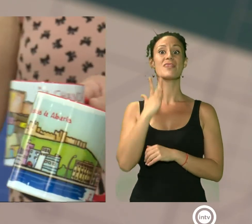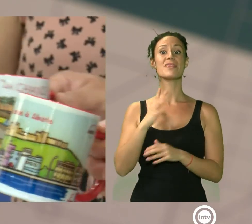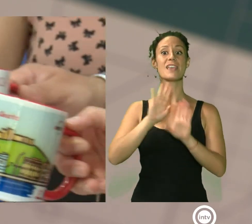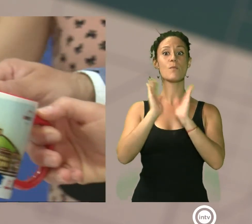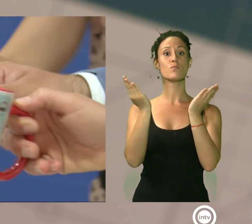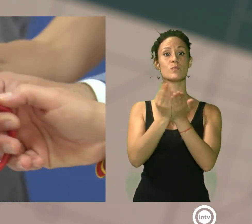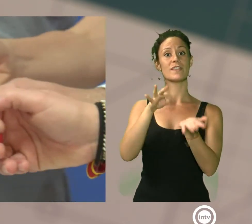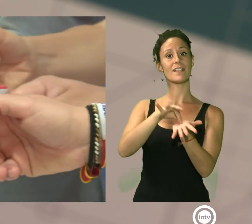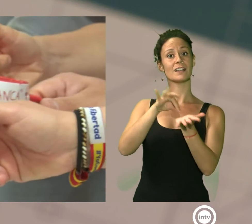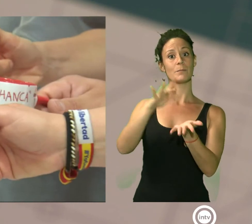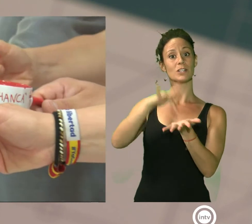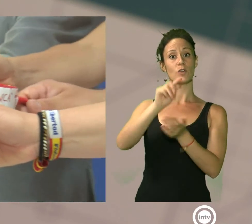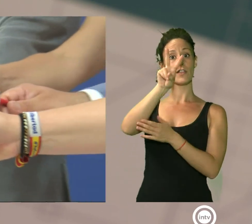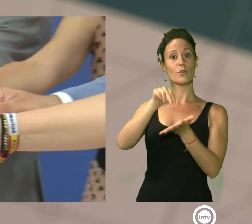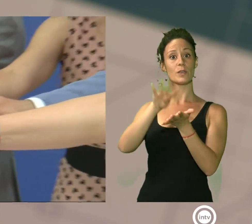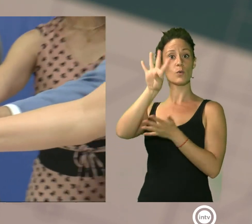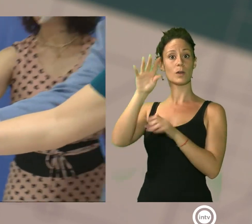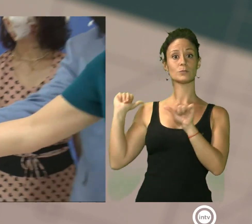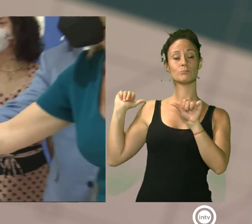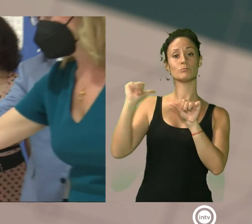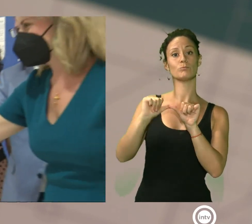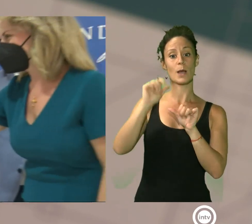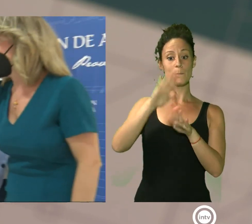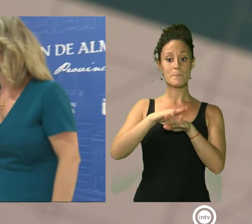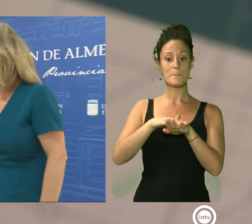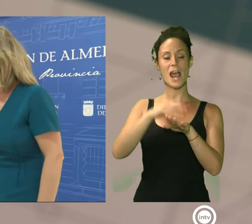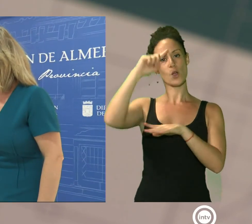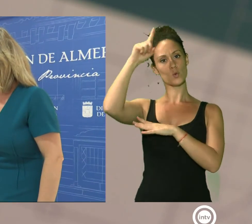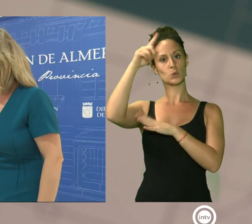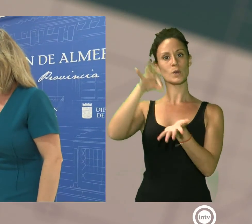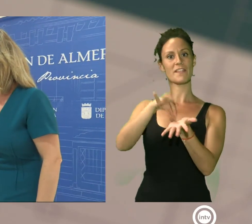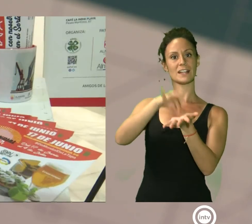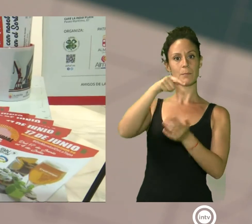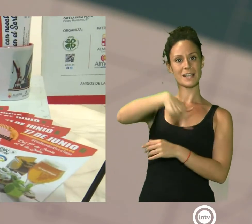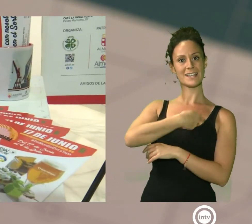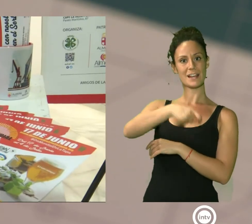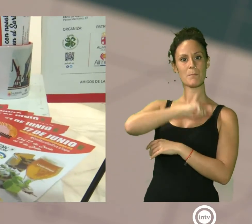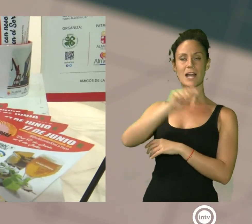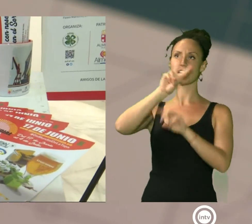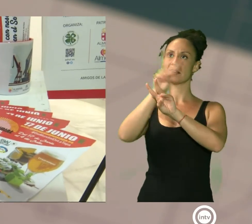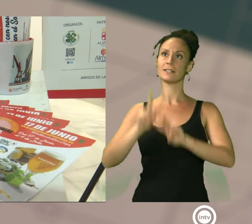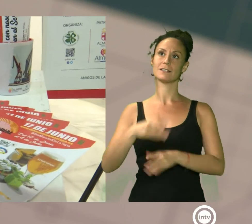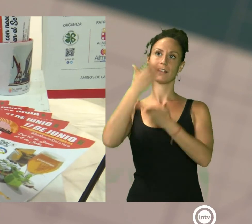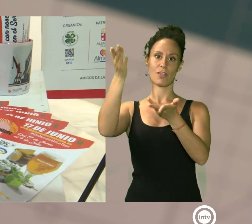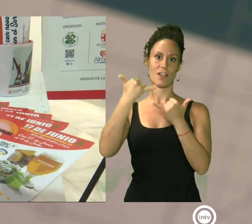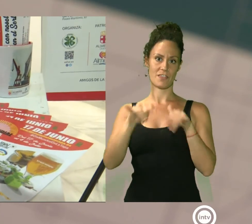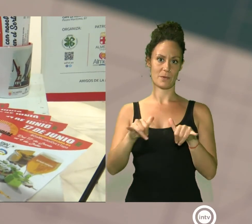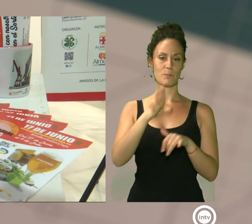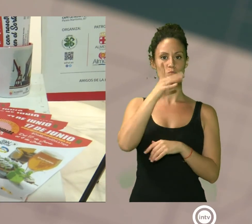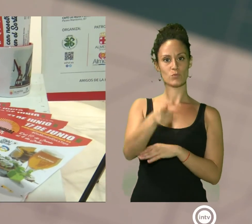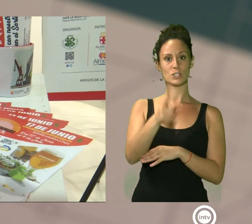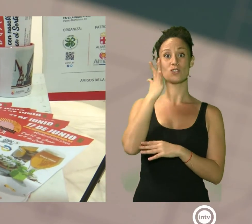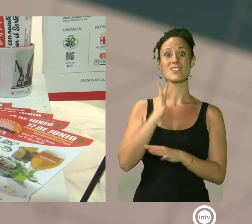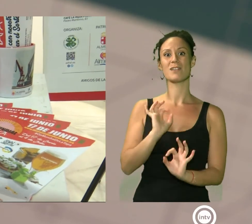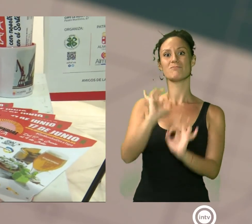2004 para patrocinar la cultura de la tapa tanto en España como a nivel internacional. Por eso, con motivo de esta efeméride, los